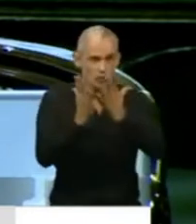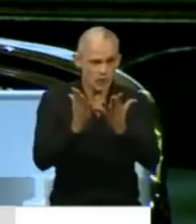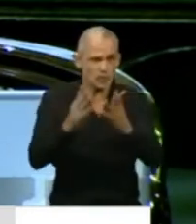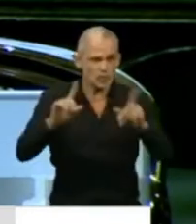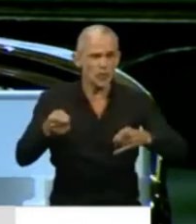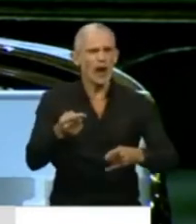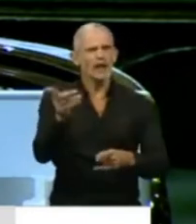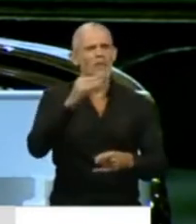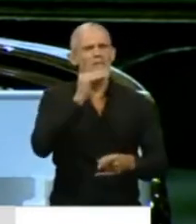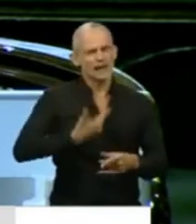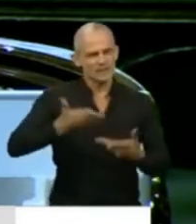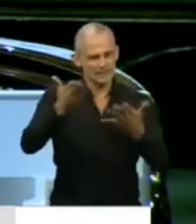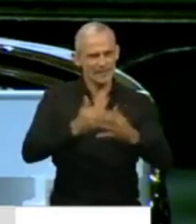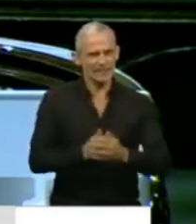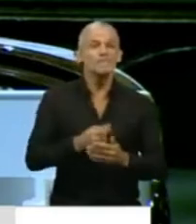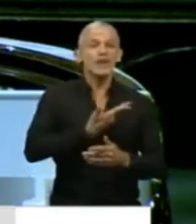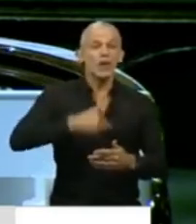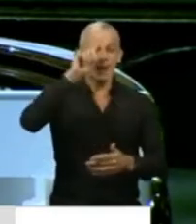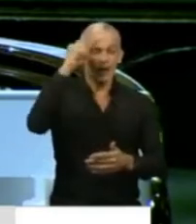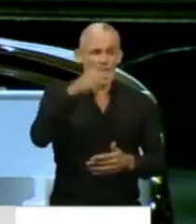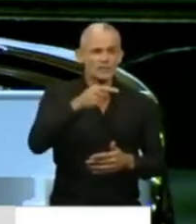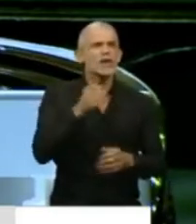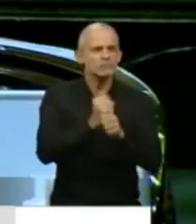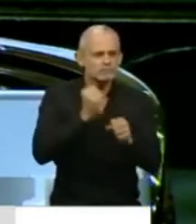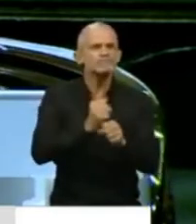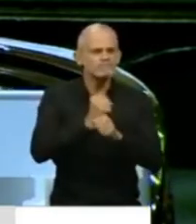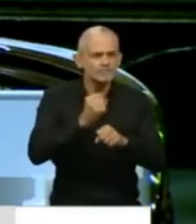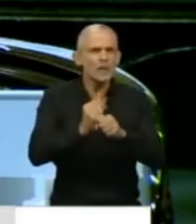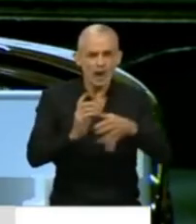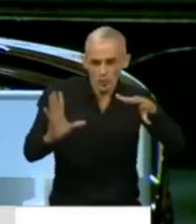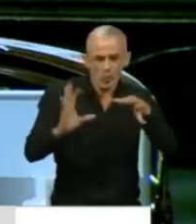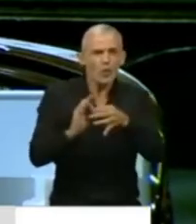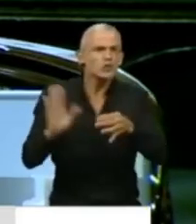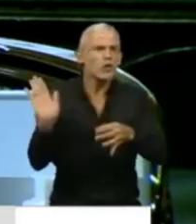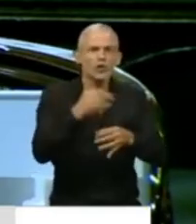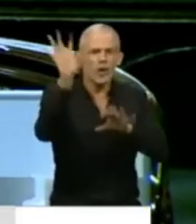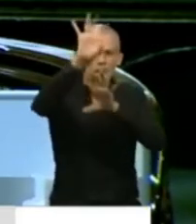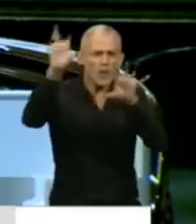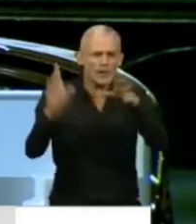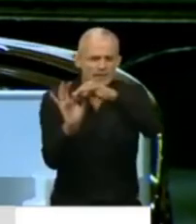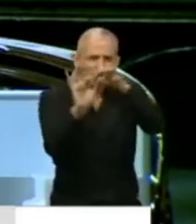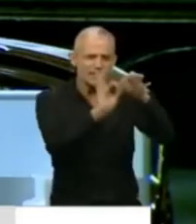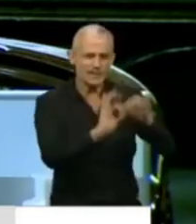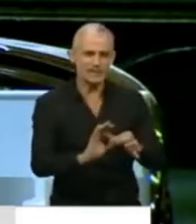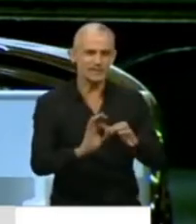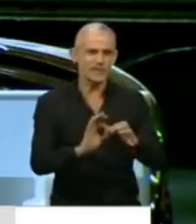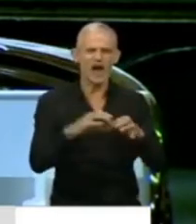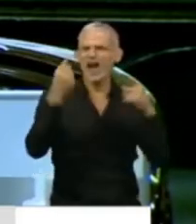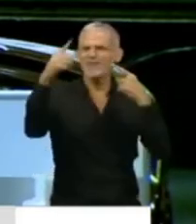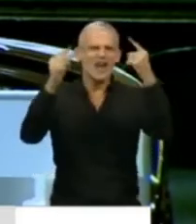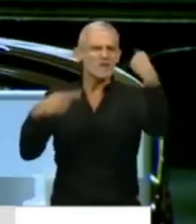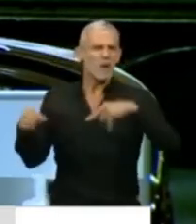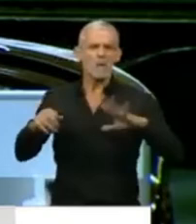Señor Presidente, el Gobierno Nacional está trabajando en conjunto con todas las provincias. No hace distinción